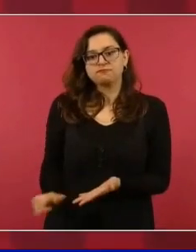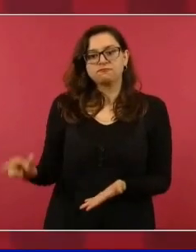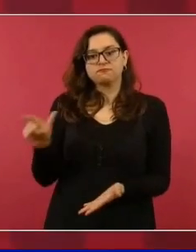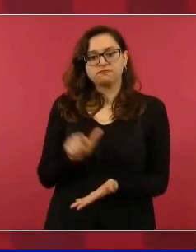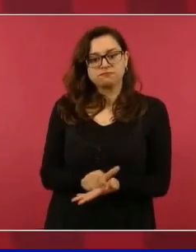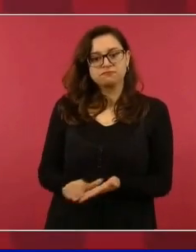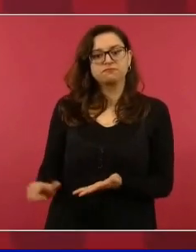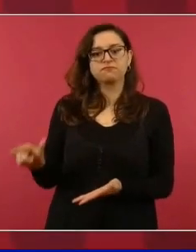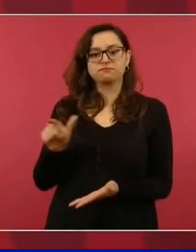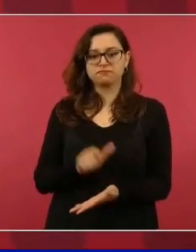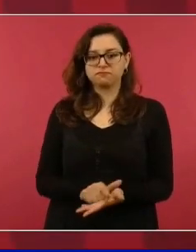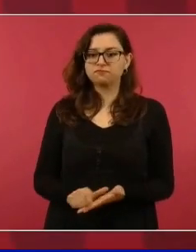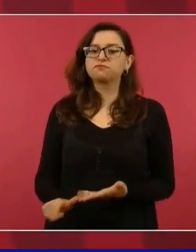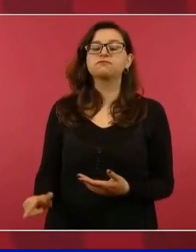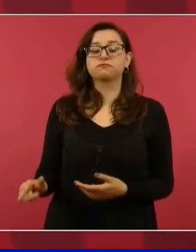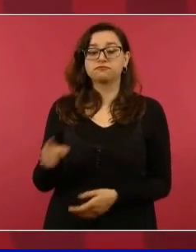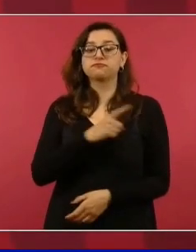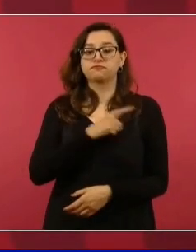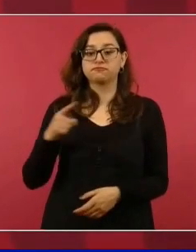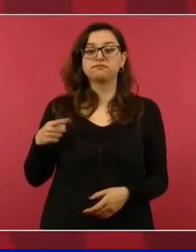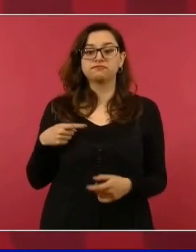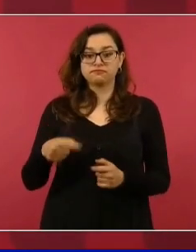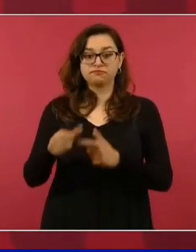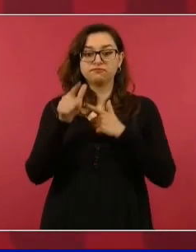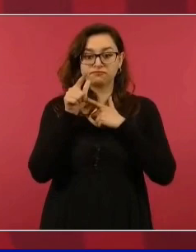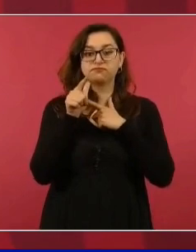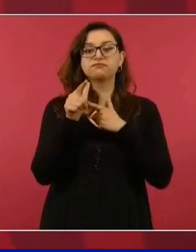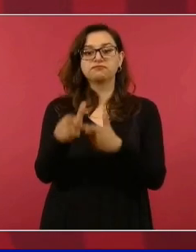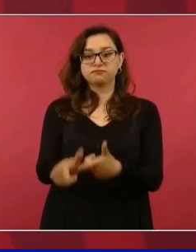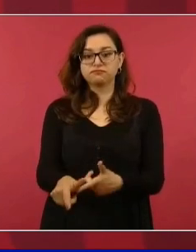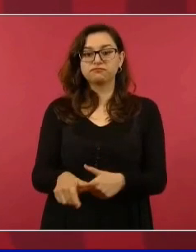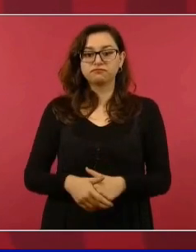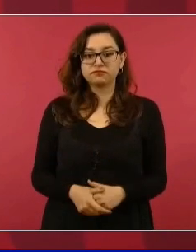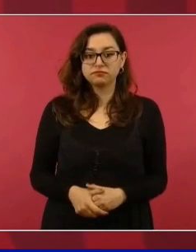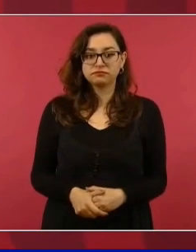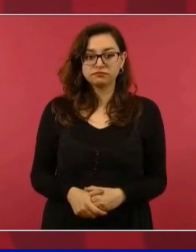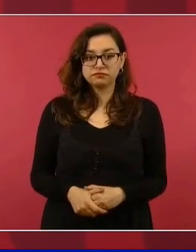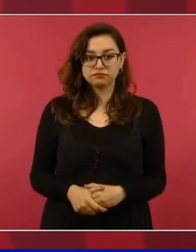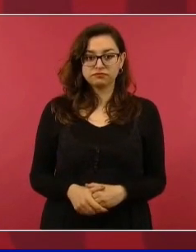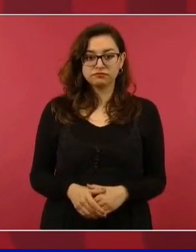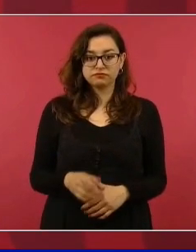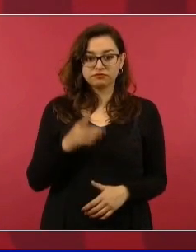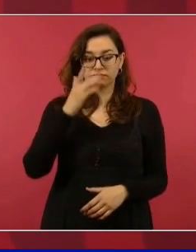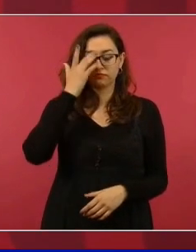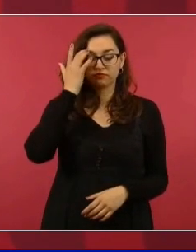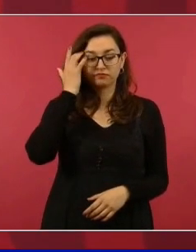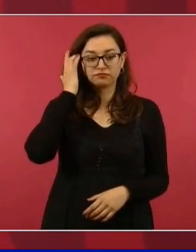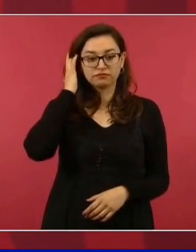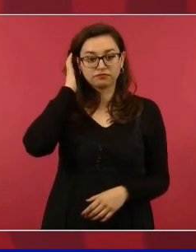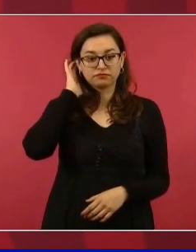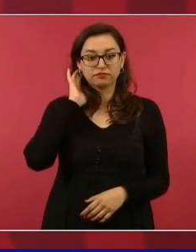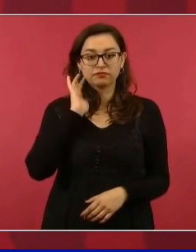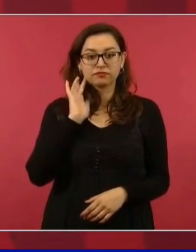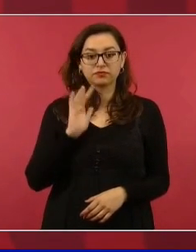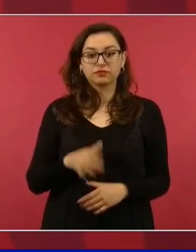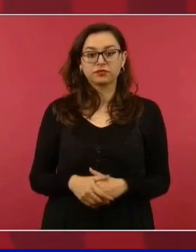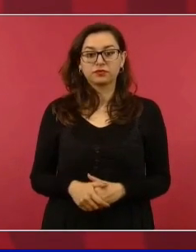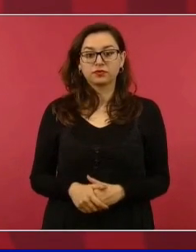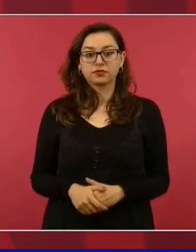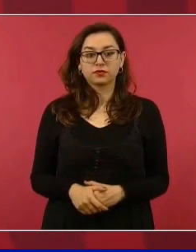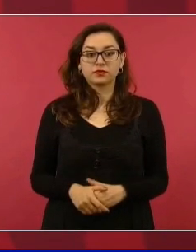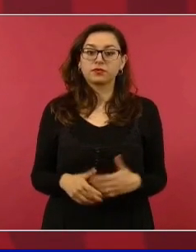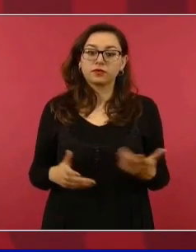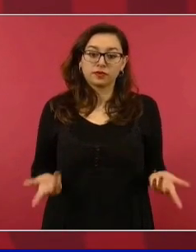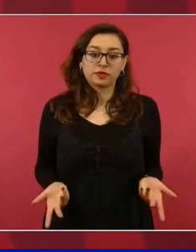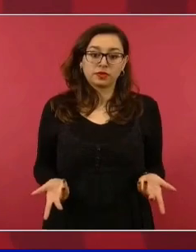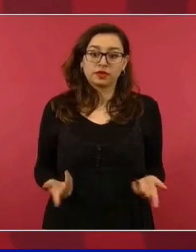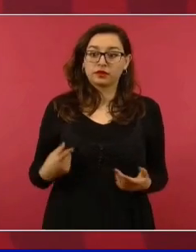entiendan